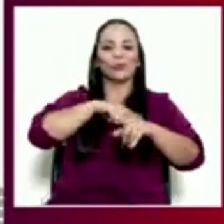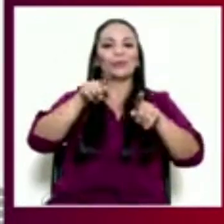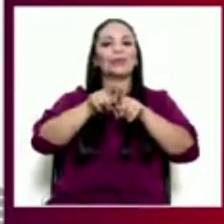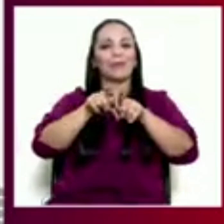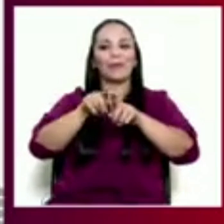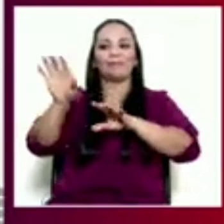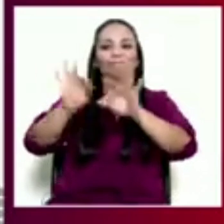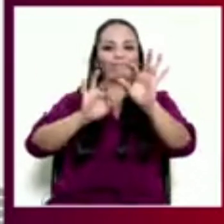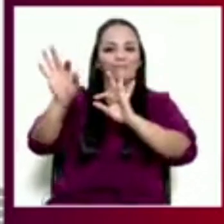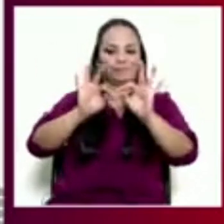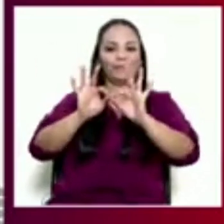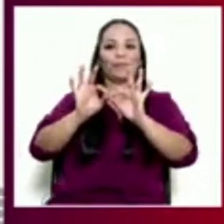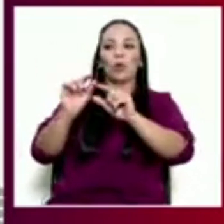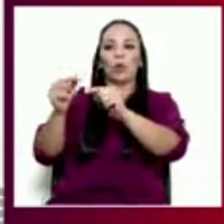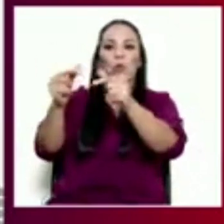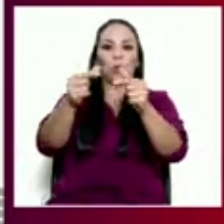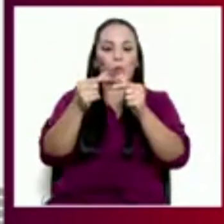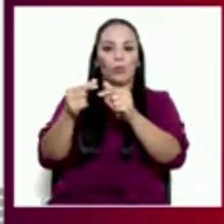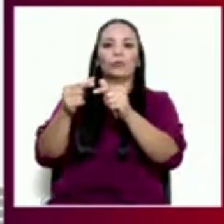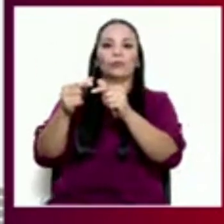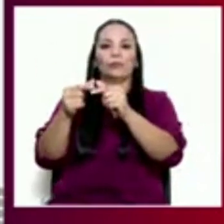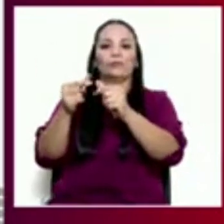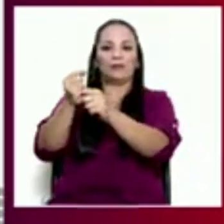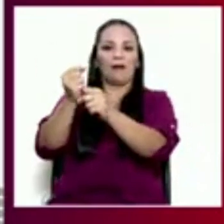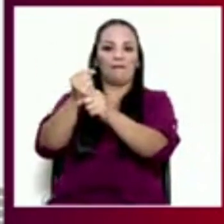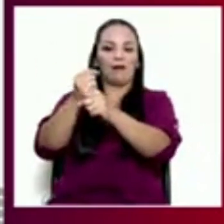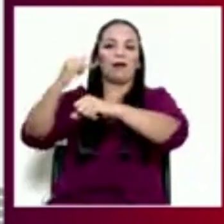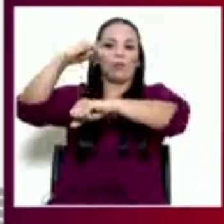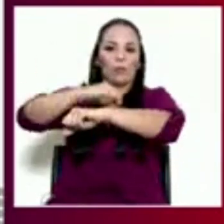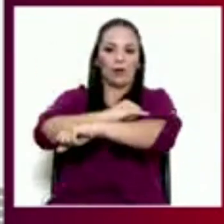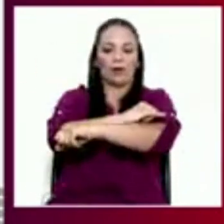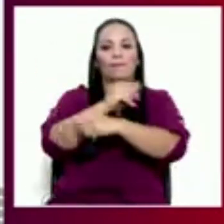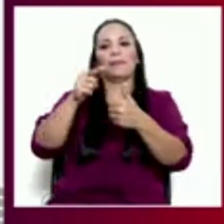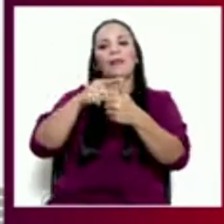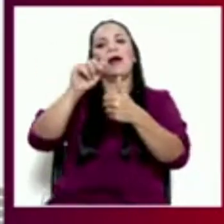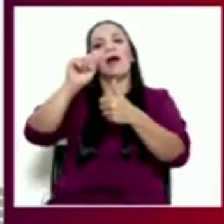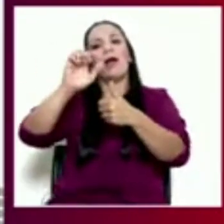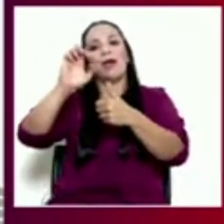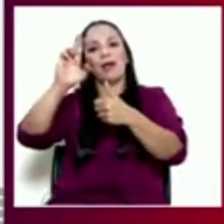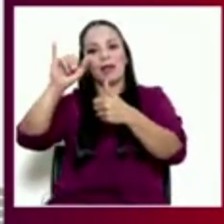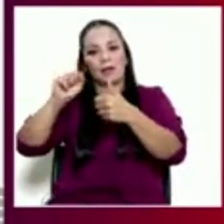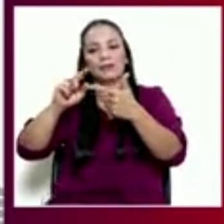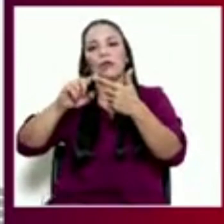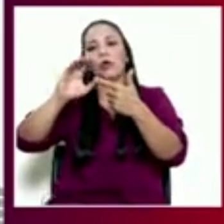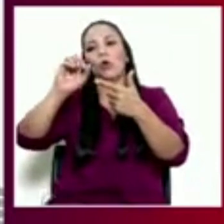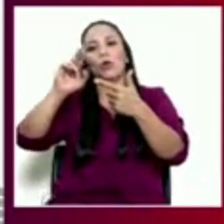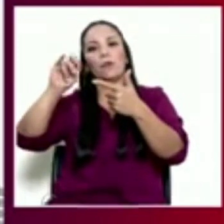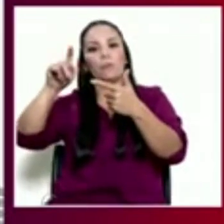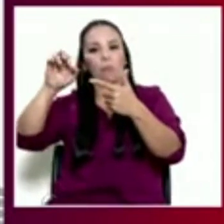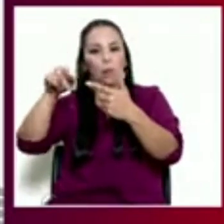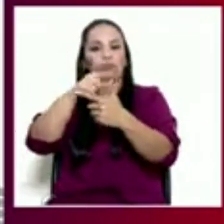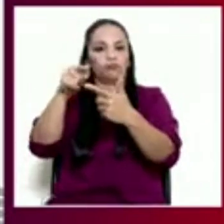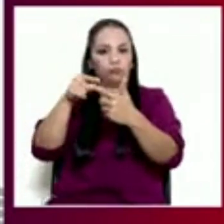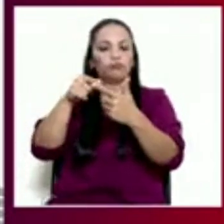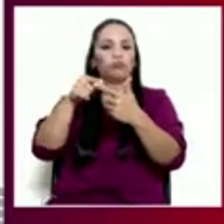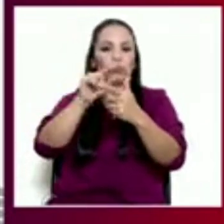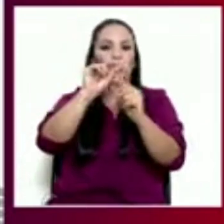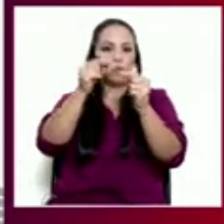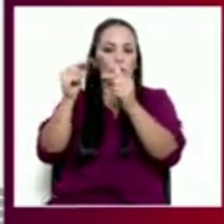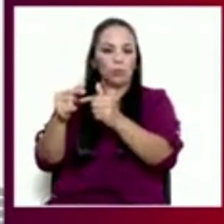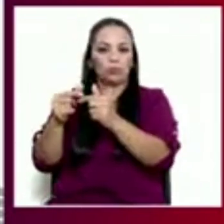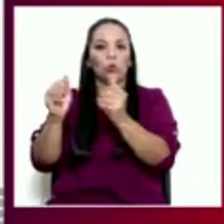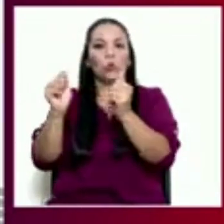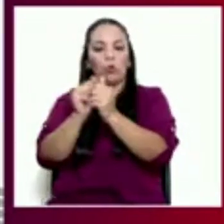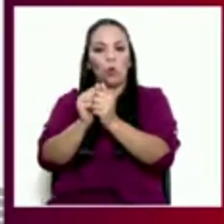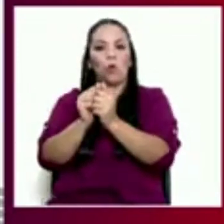a los señores de las operadoras de los aeropuertos, a los señores de AERIS, a los señores de Coripor, quienes también junto con ALA,